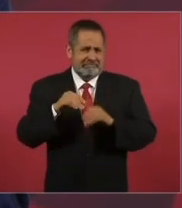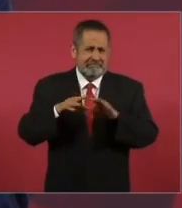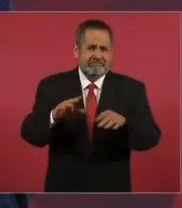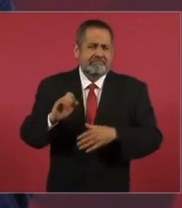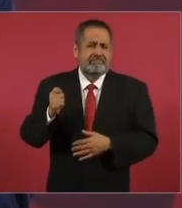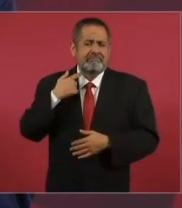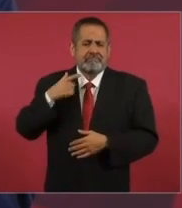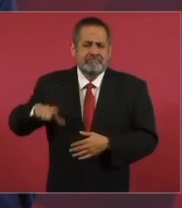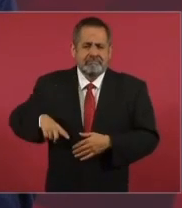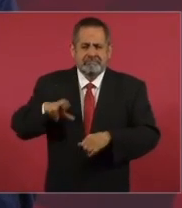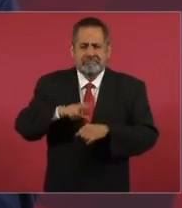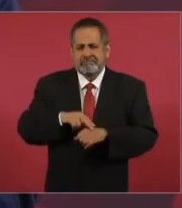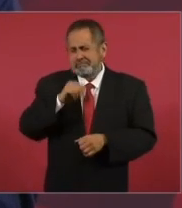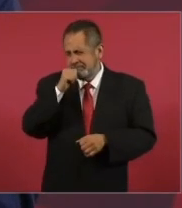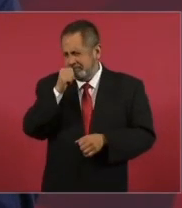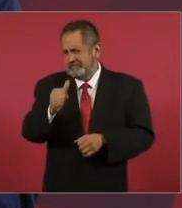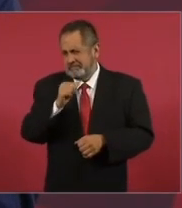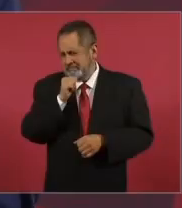exgobernadores, no.